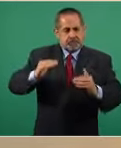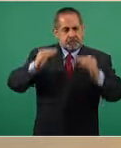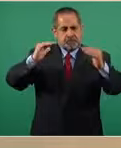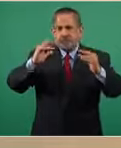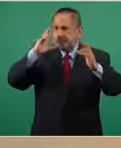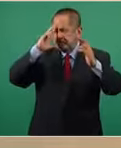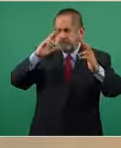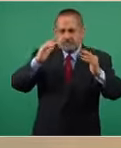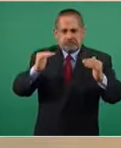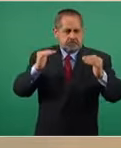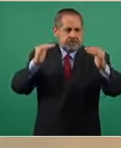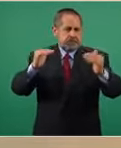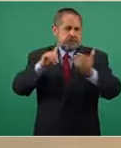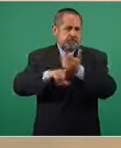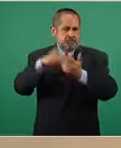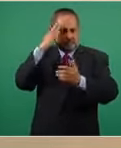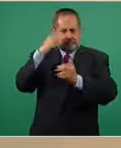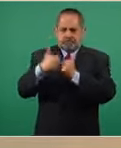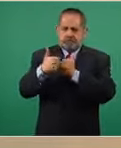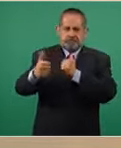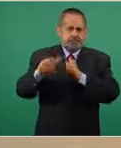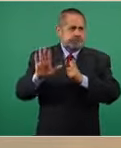facultades y autonomías constitucionales